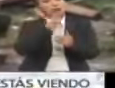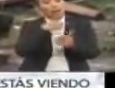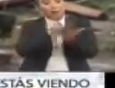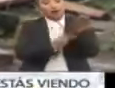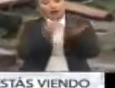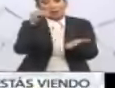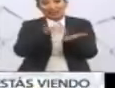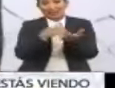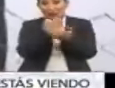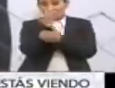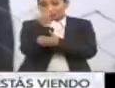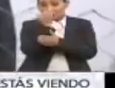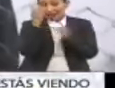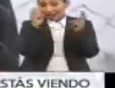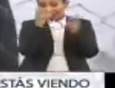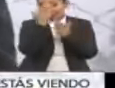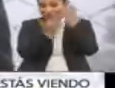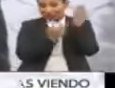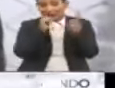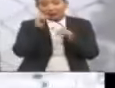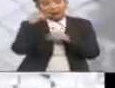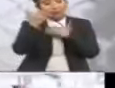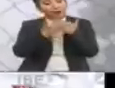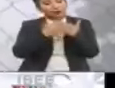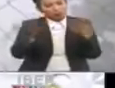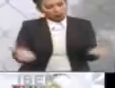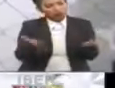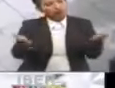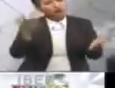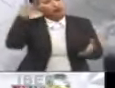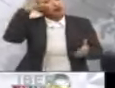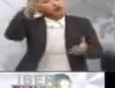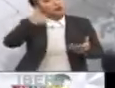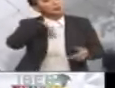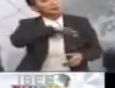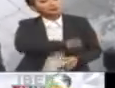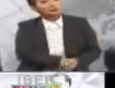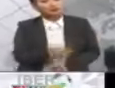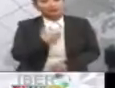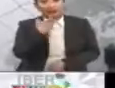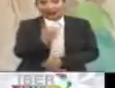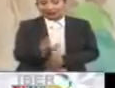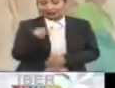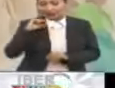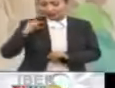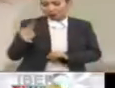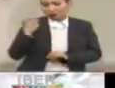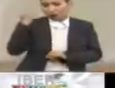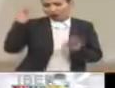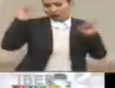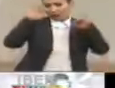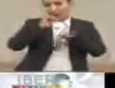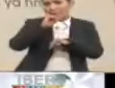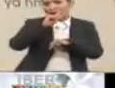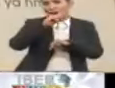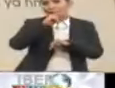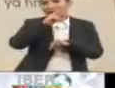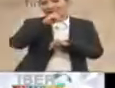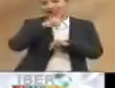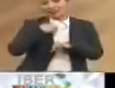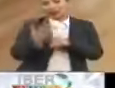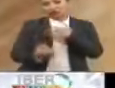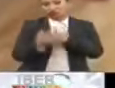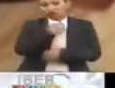programas educativos y fomentar las expectativas vocacionales futuras. Durante la más reciente Conferencia Iberoamericana de